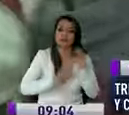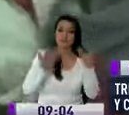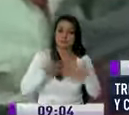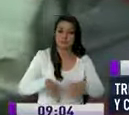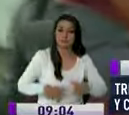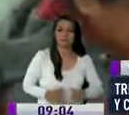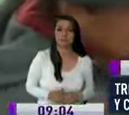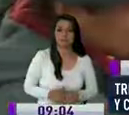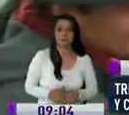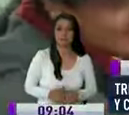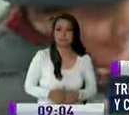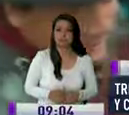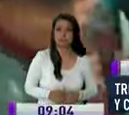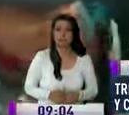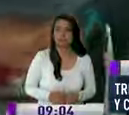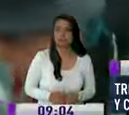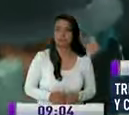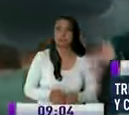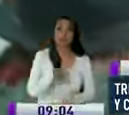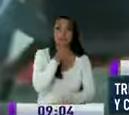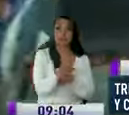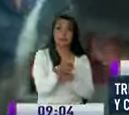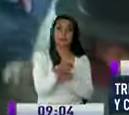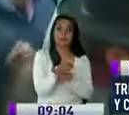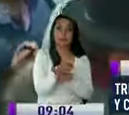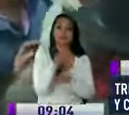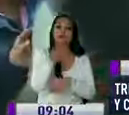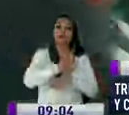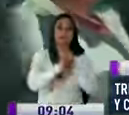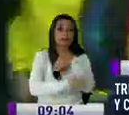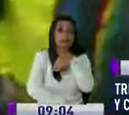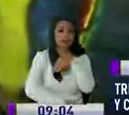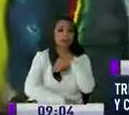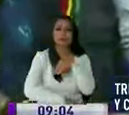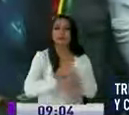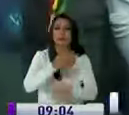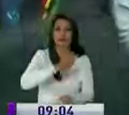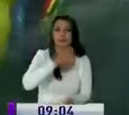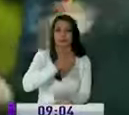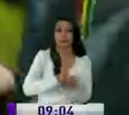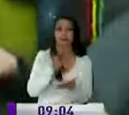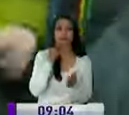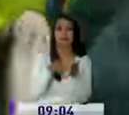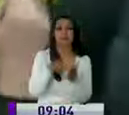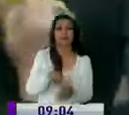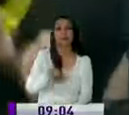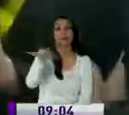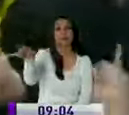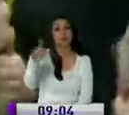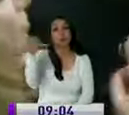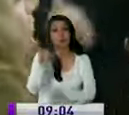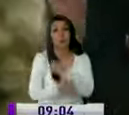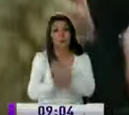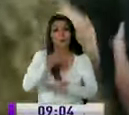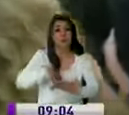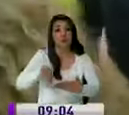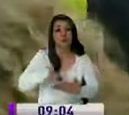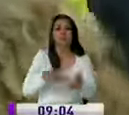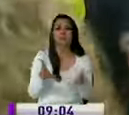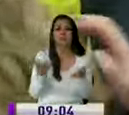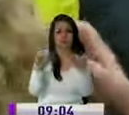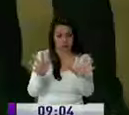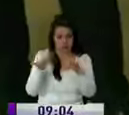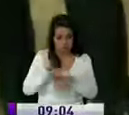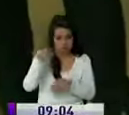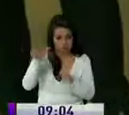inocencia Finalmente se dispuso el cese de todas las medidas cautelares aplicadas en su contra es decir su impedimento para salir del país